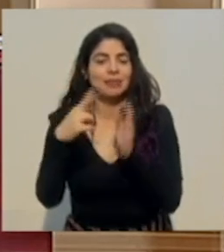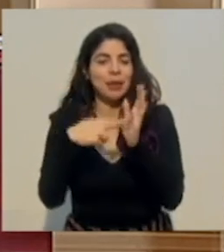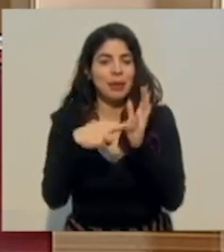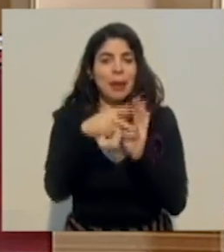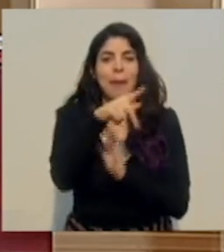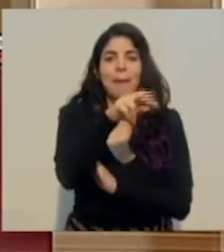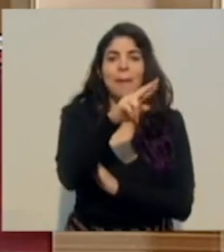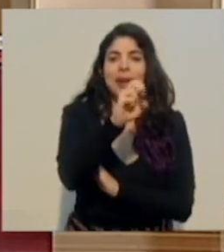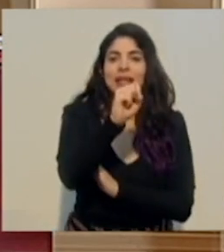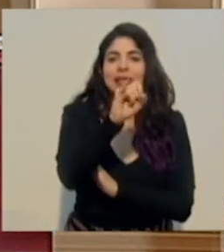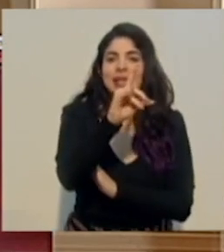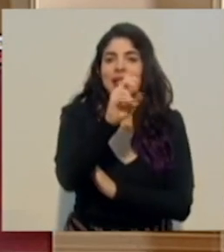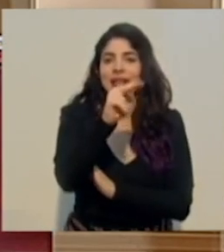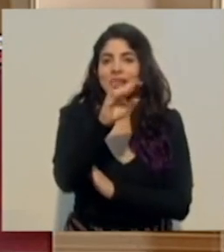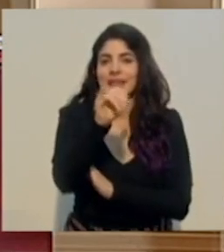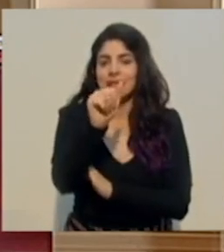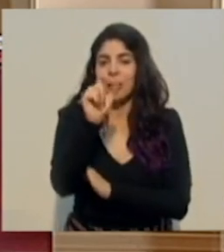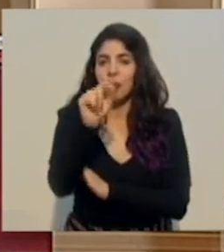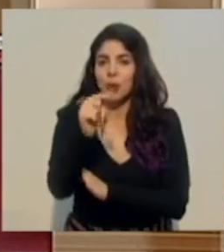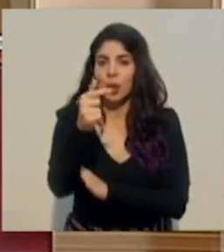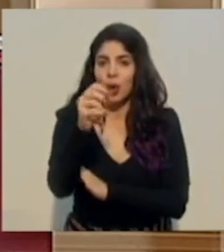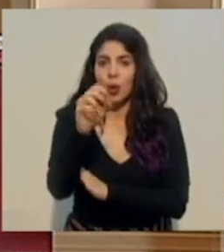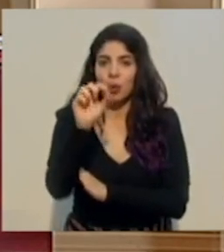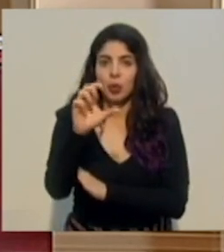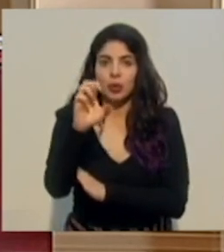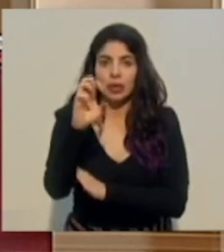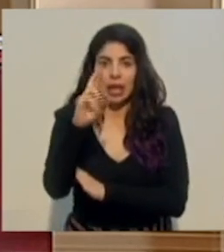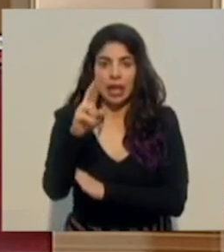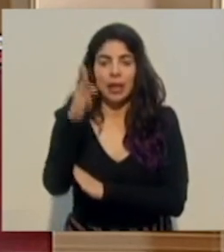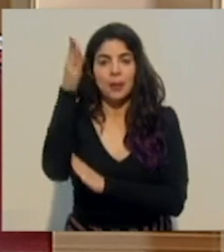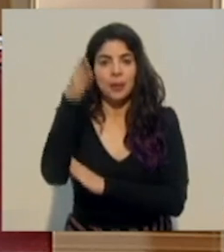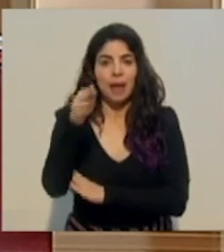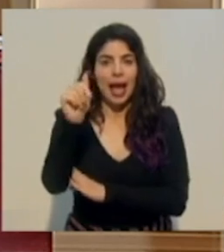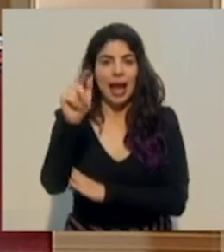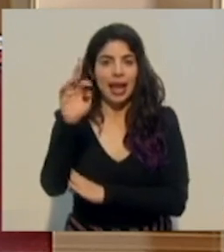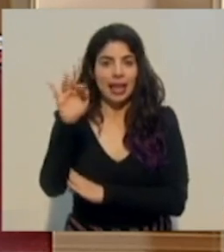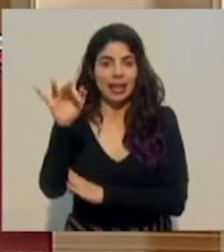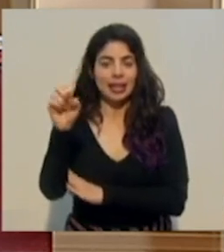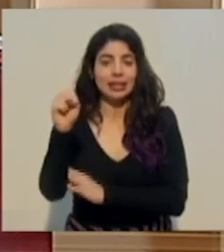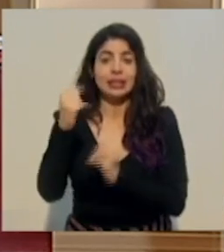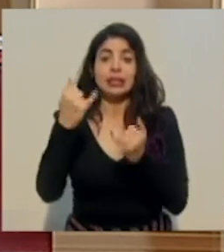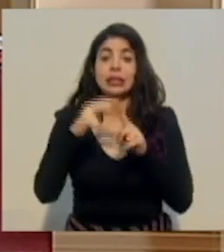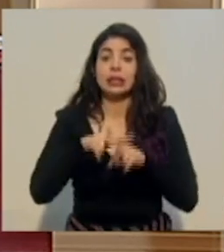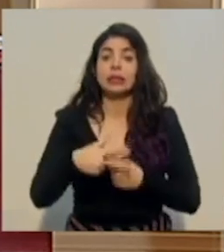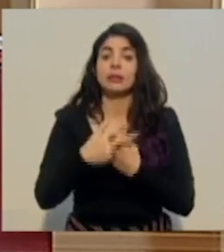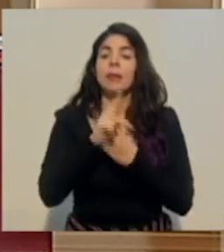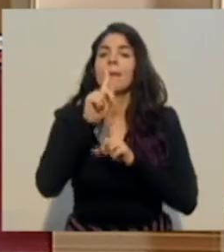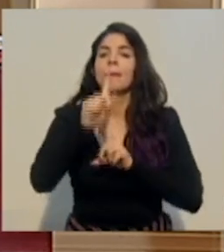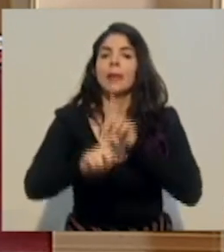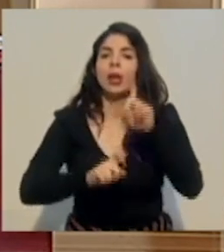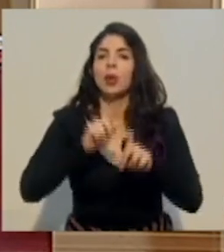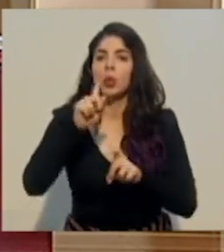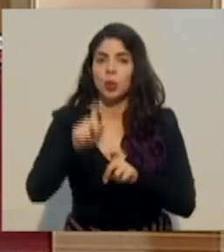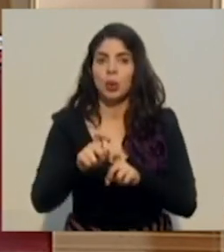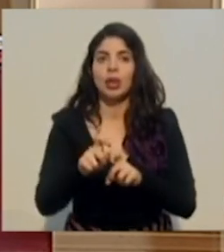.cr, barro inclinada, alertas. Iniciamos con el periodo de consultas. El colega en realizar